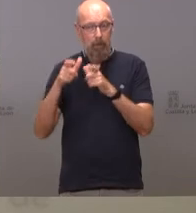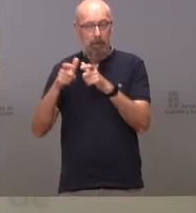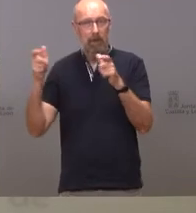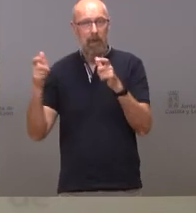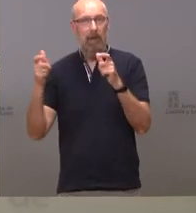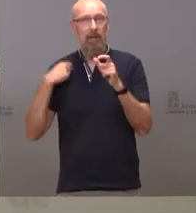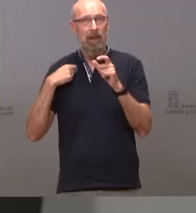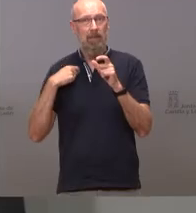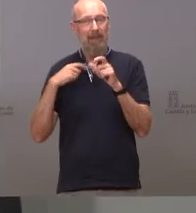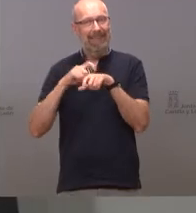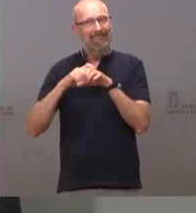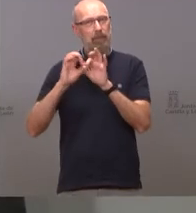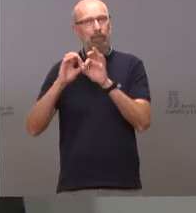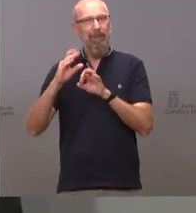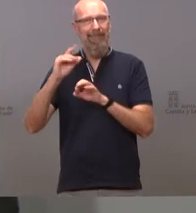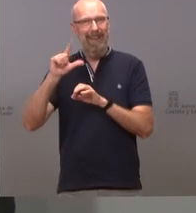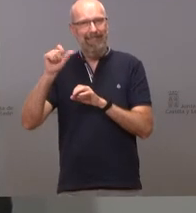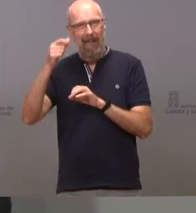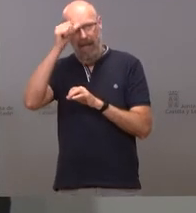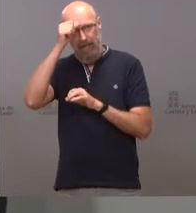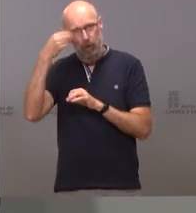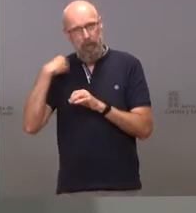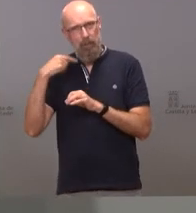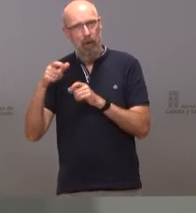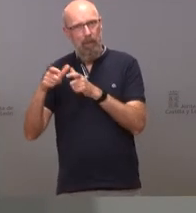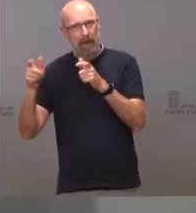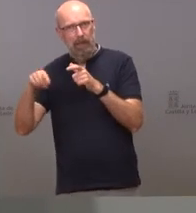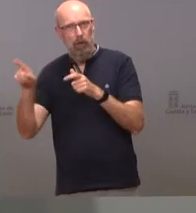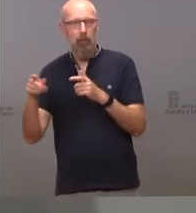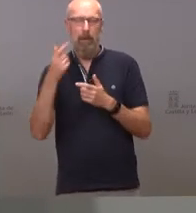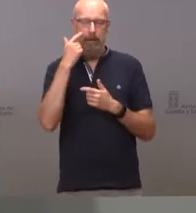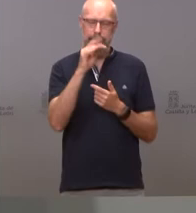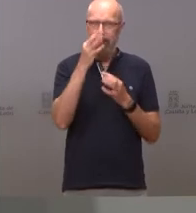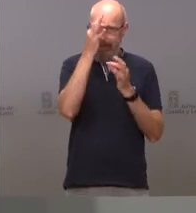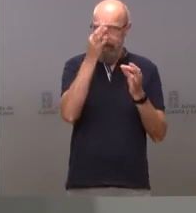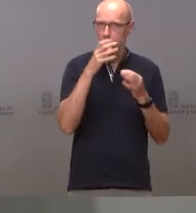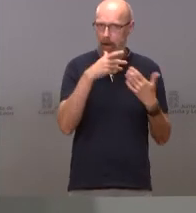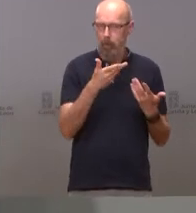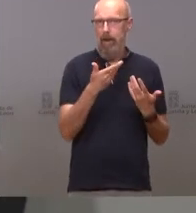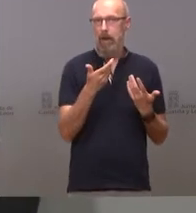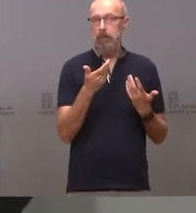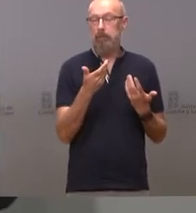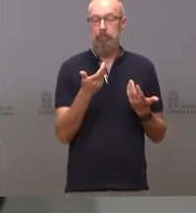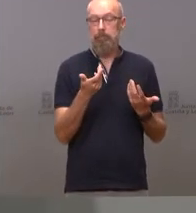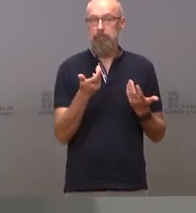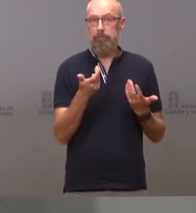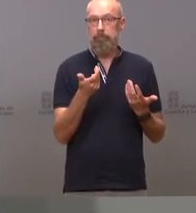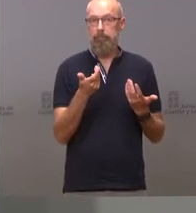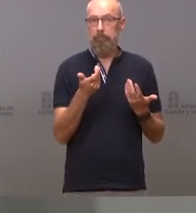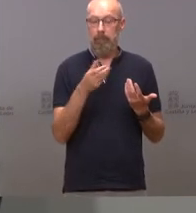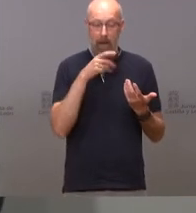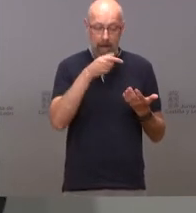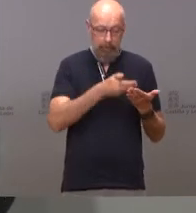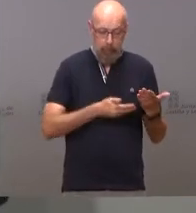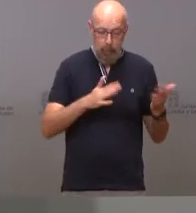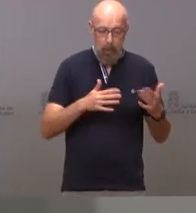casos. Los datos concretos sobre la prevalencia en este momento no se los puede dar no los tengo aquí